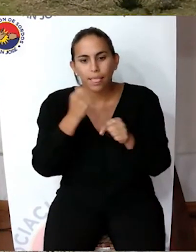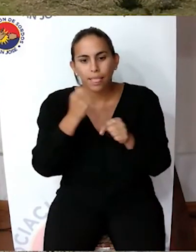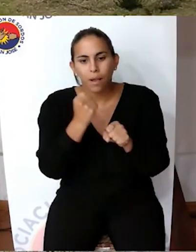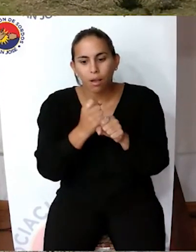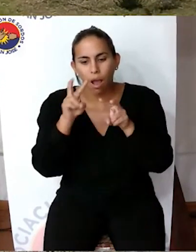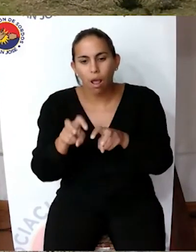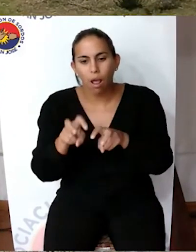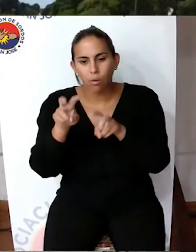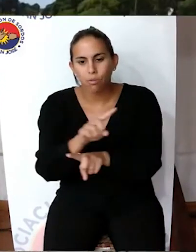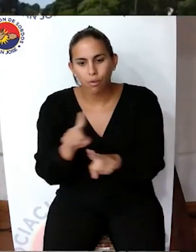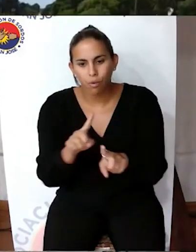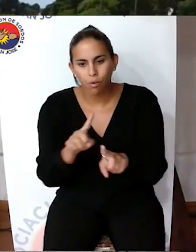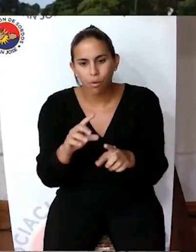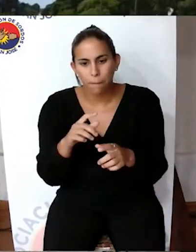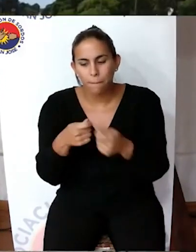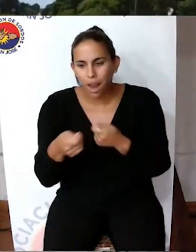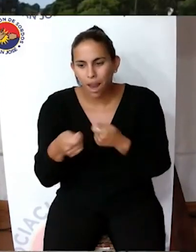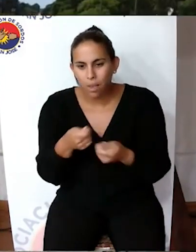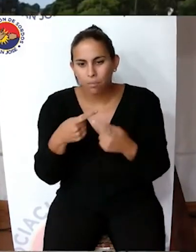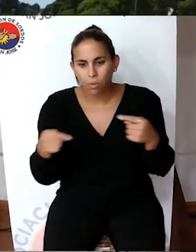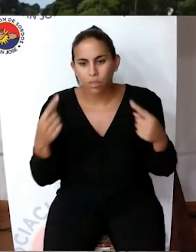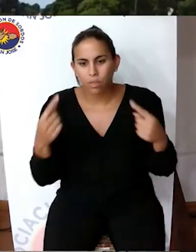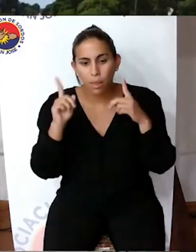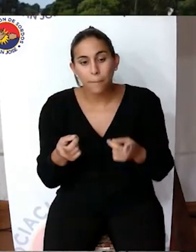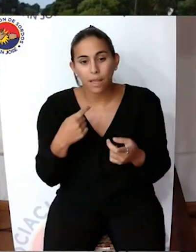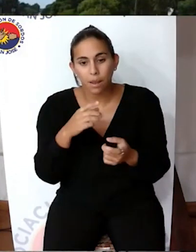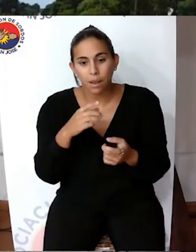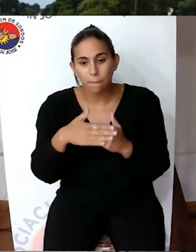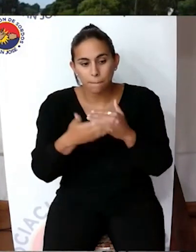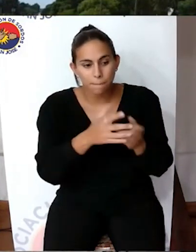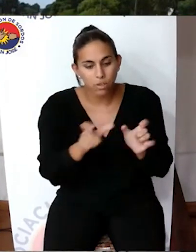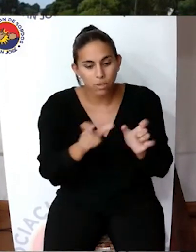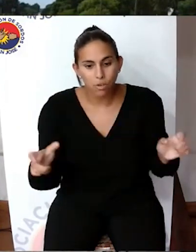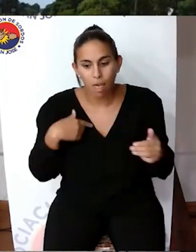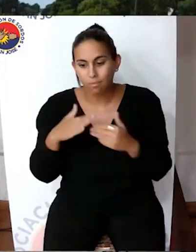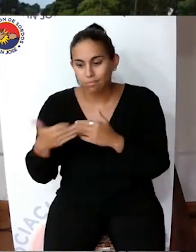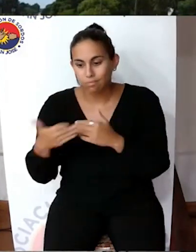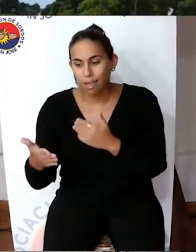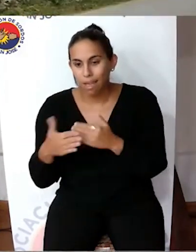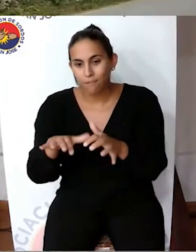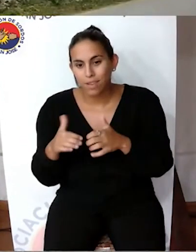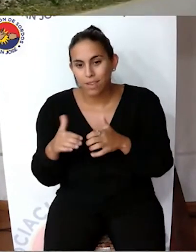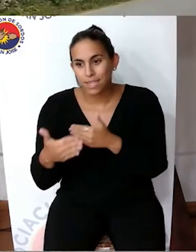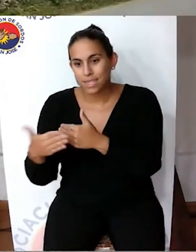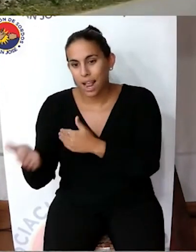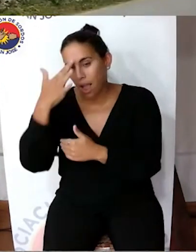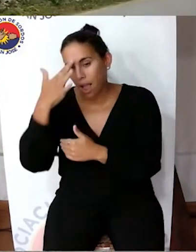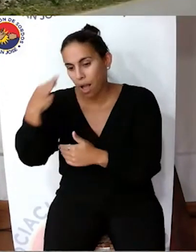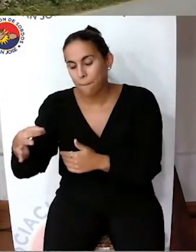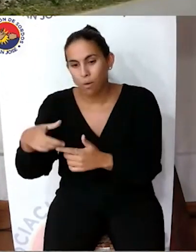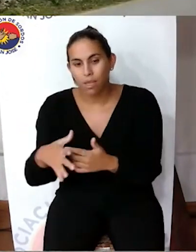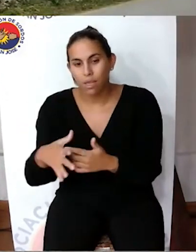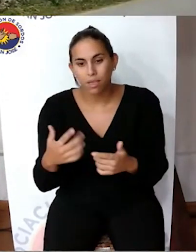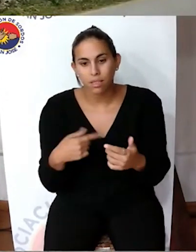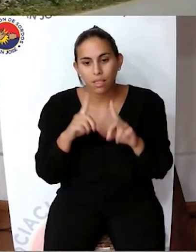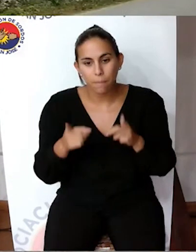manipulan estos productos, sino también los vecinos y vecinas de los cultivos que viven en zonas rurales, así como los